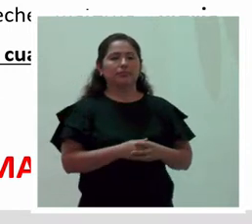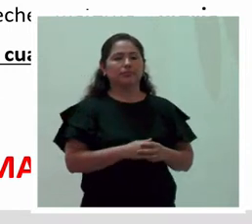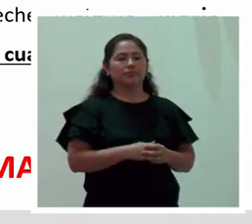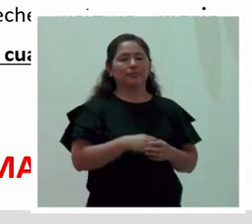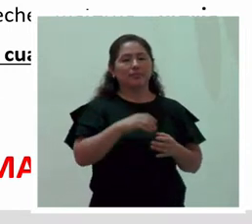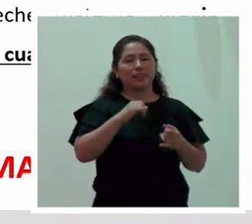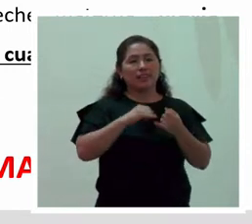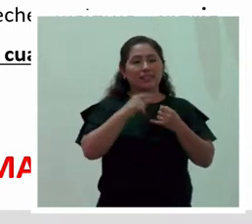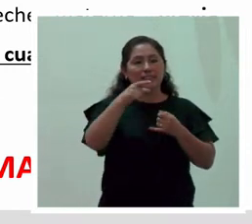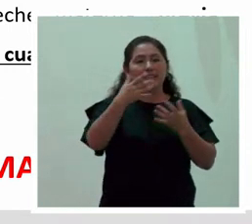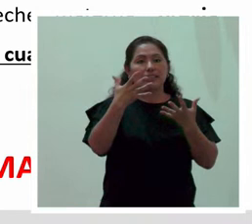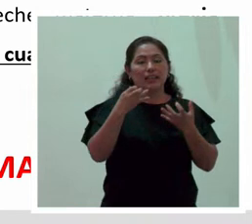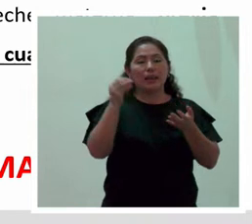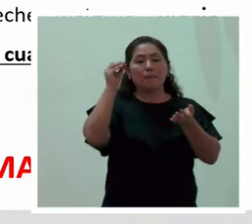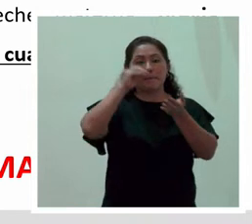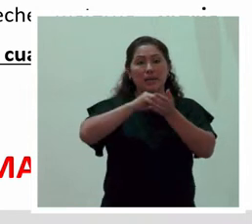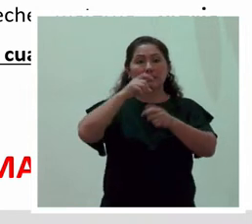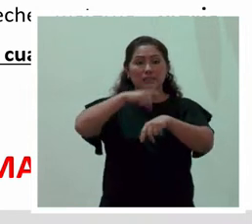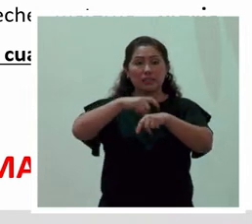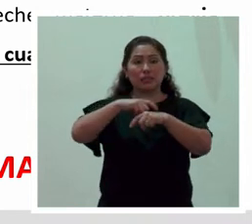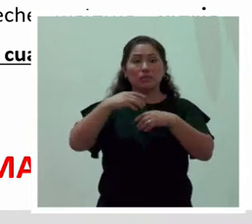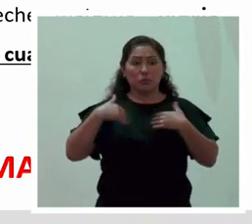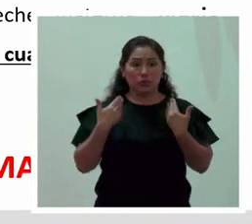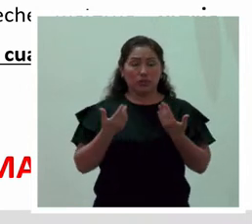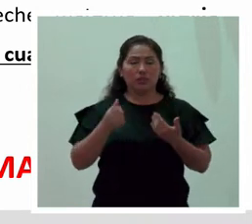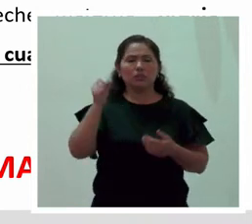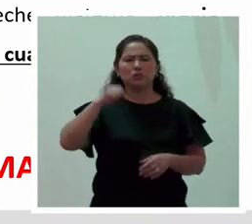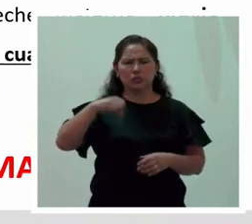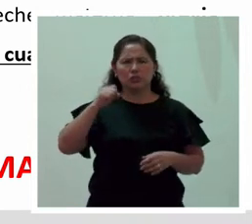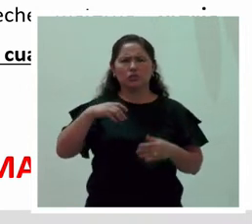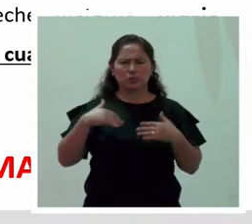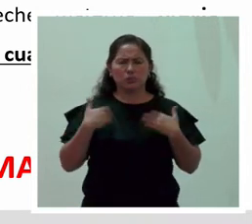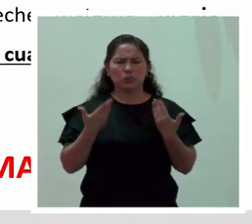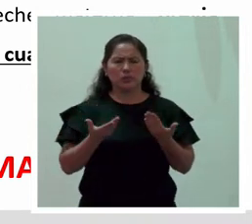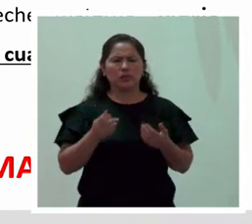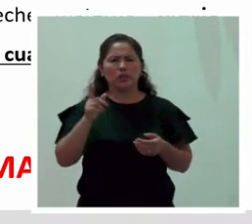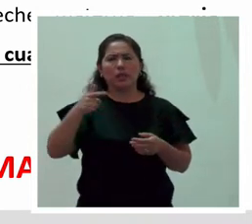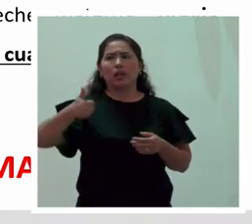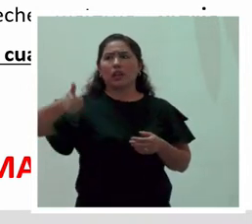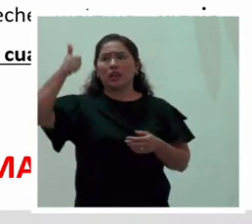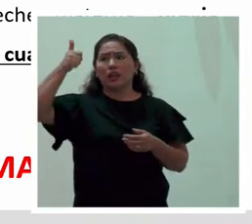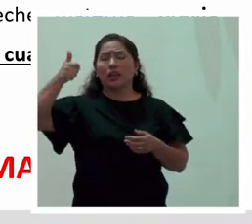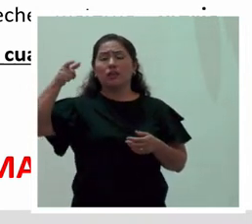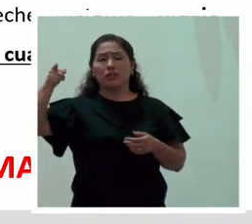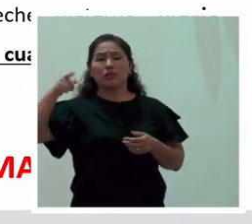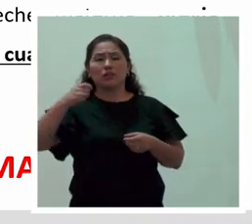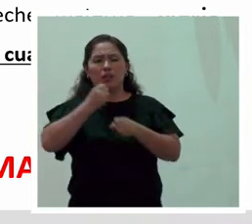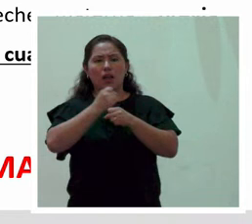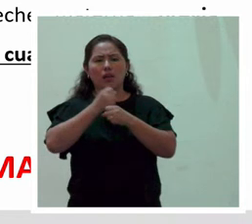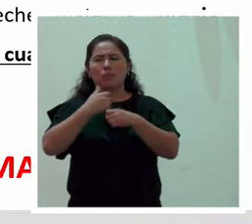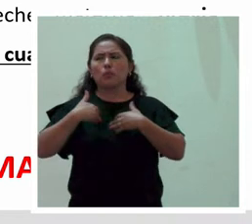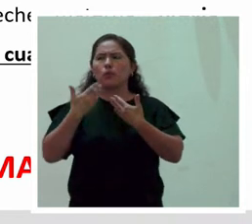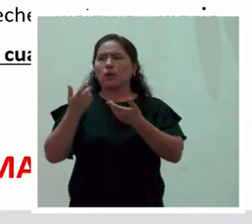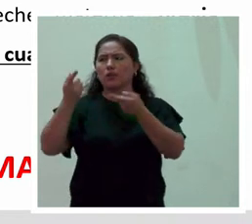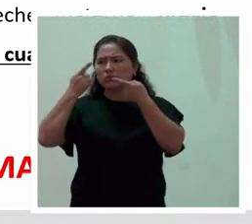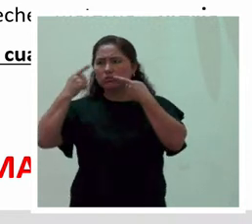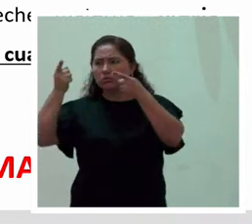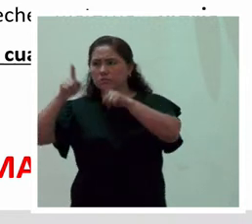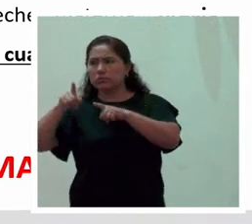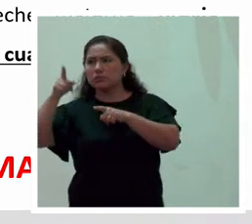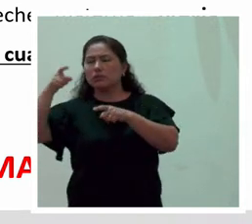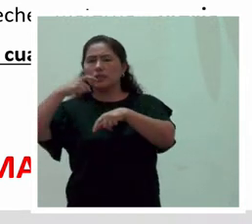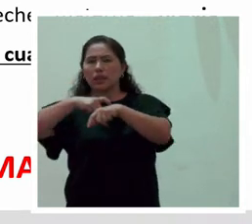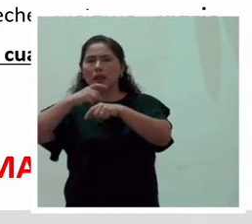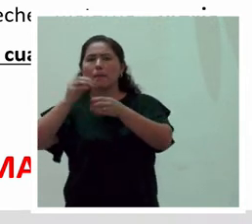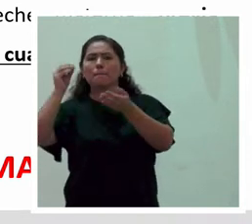se requiere mayor tiempo, ¿se podría? Sí, sí se podría. Empleador, como ya lo dije, trabajadora, podrían acordar tomar un